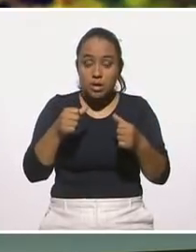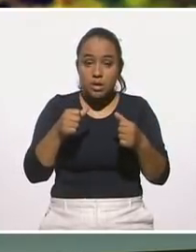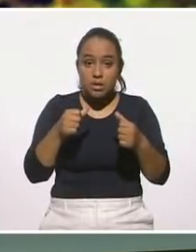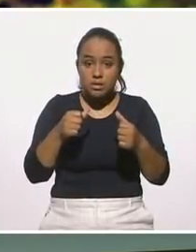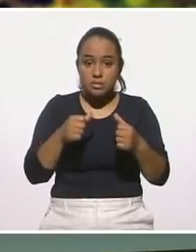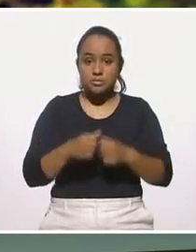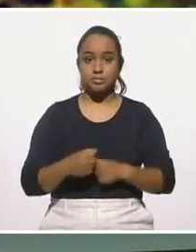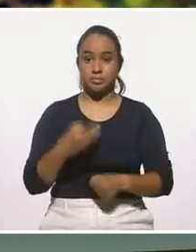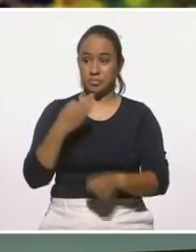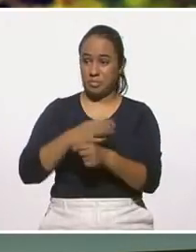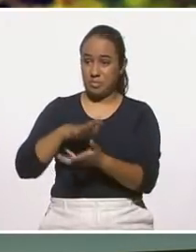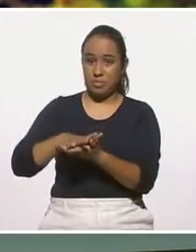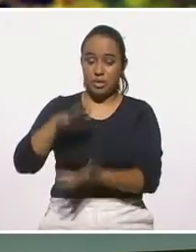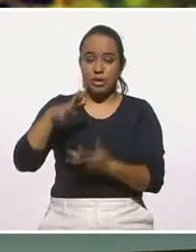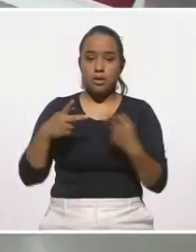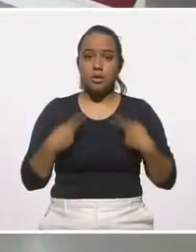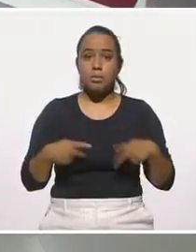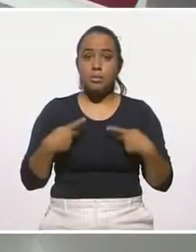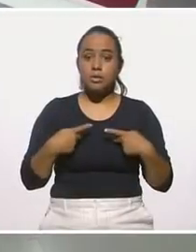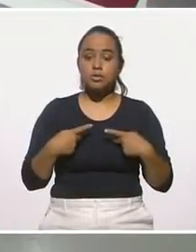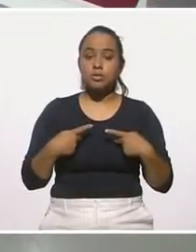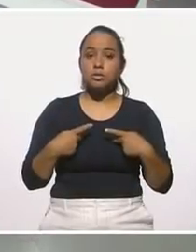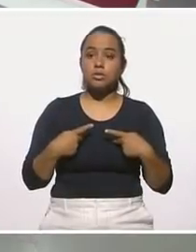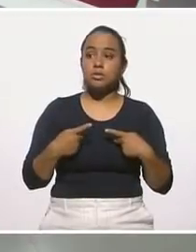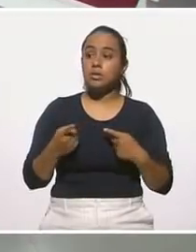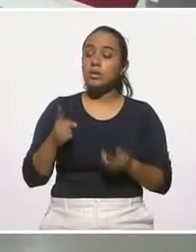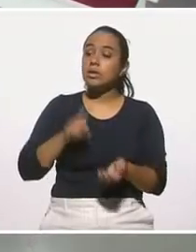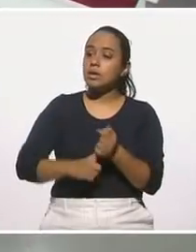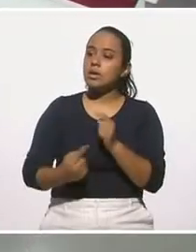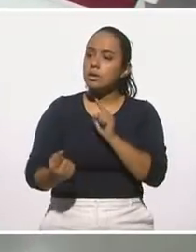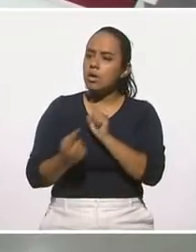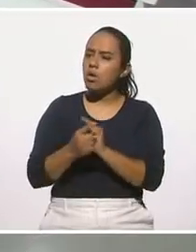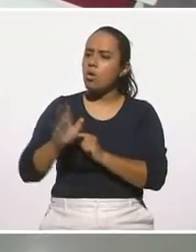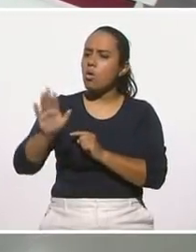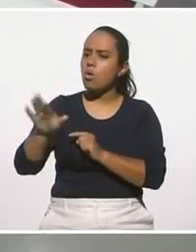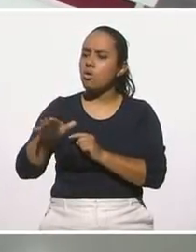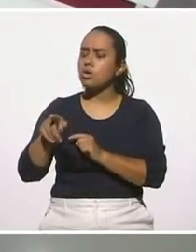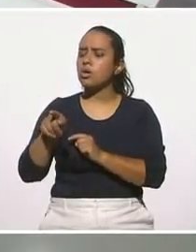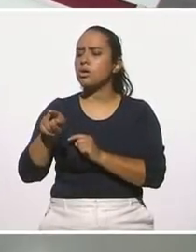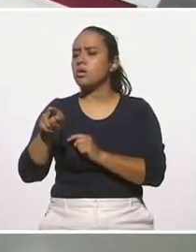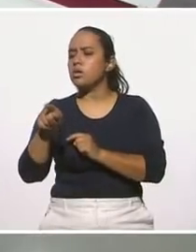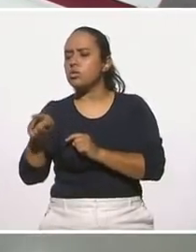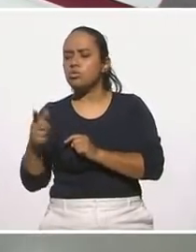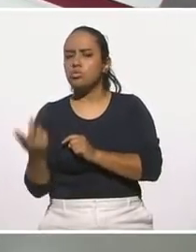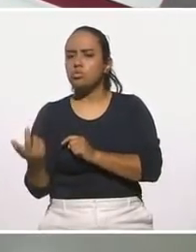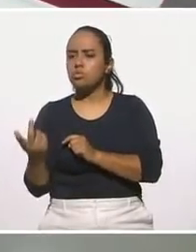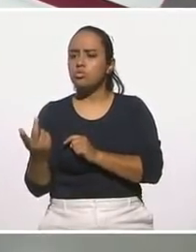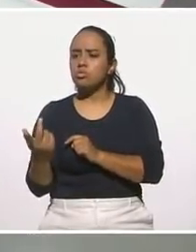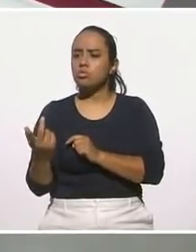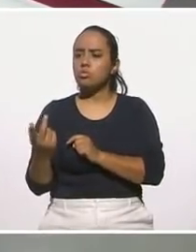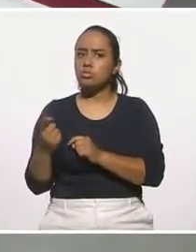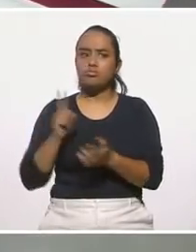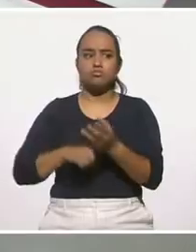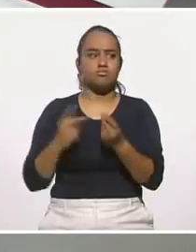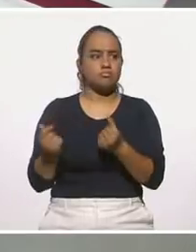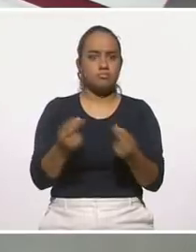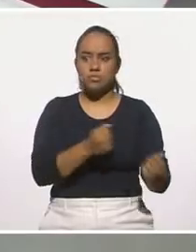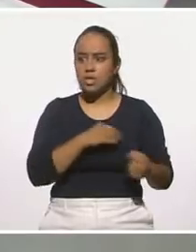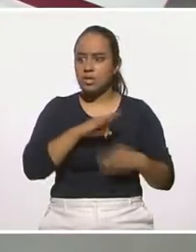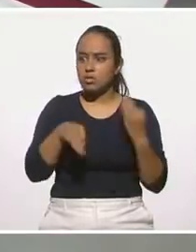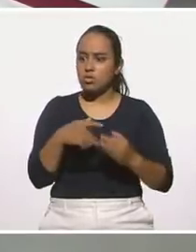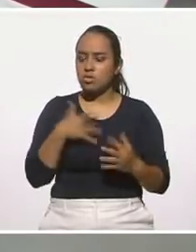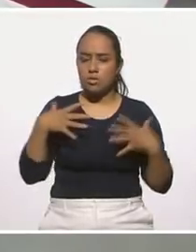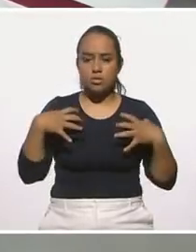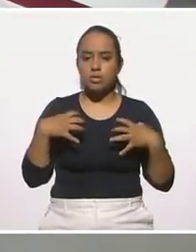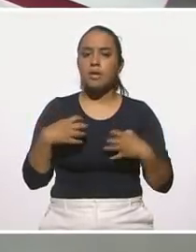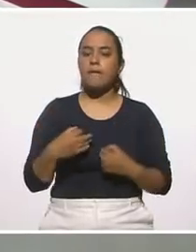la mayoría de las personas dicen, es que nadie ni siquiera se atrevió a decirme, oye, todos andamos muy acelerados, todos andamos muy estresados.